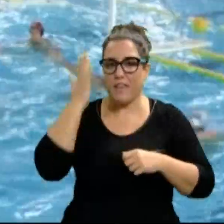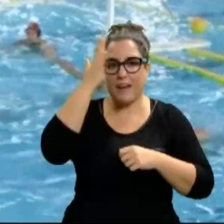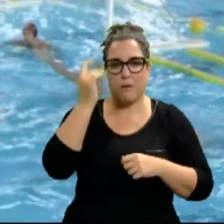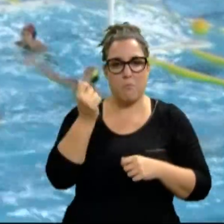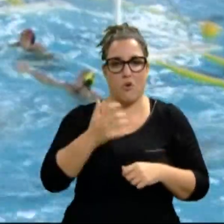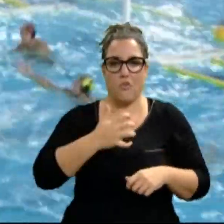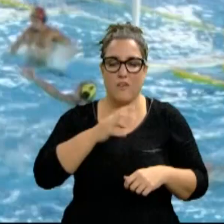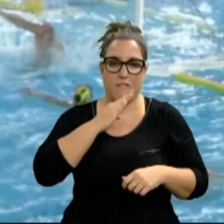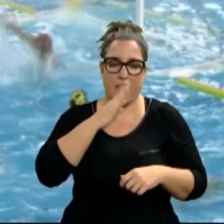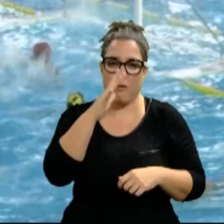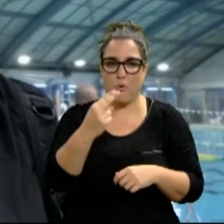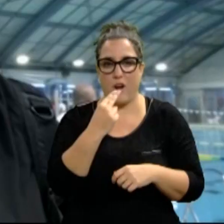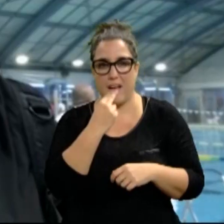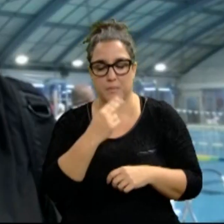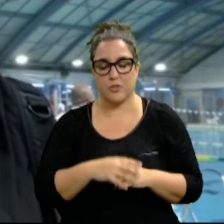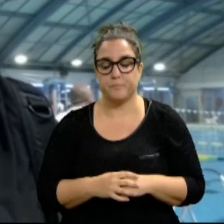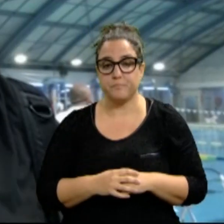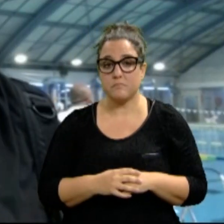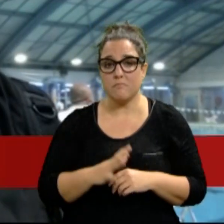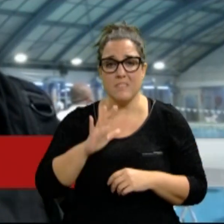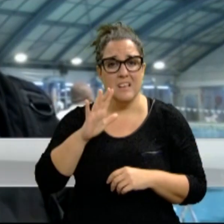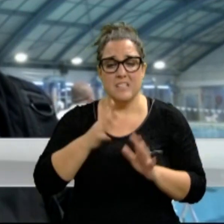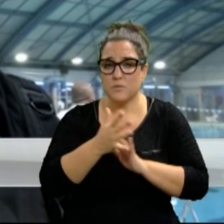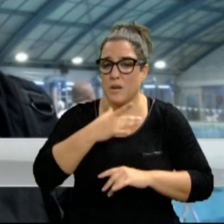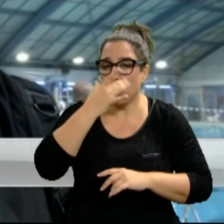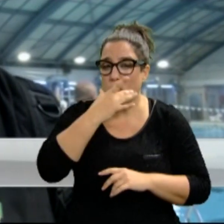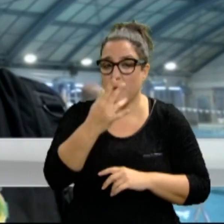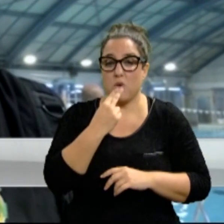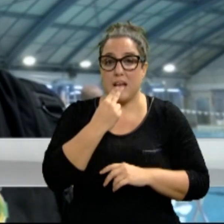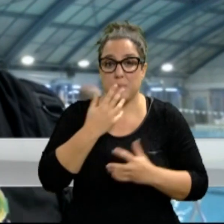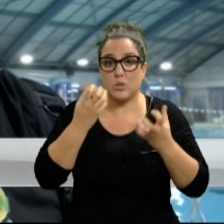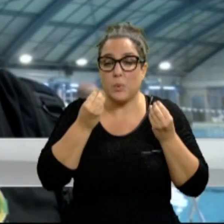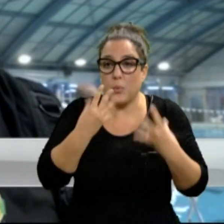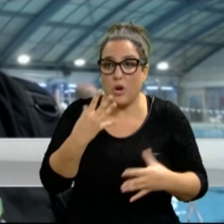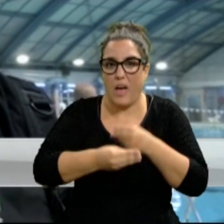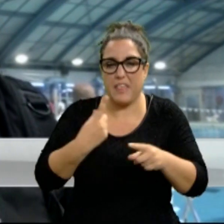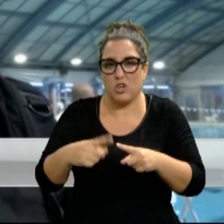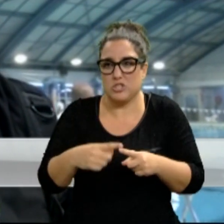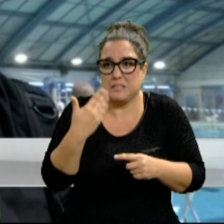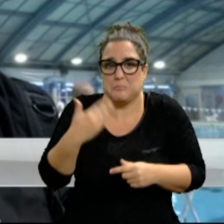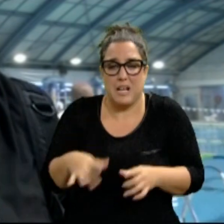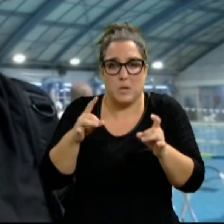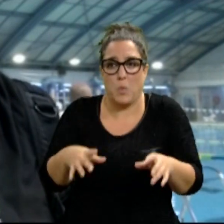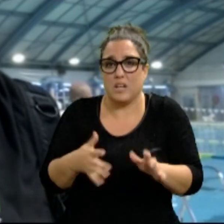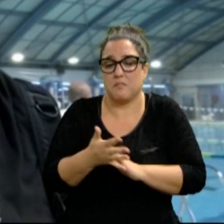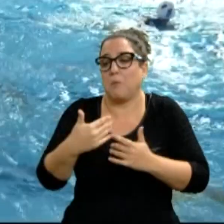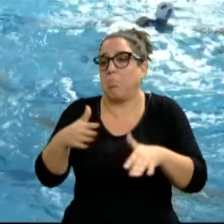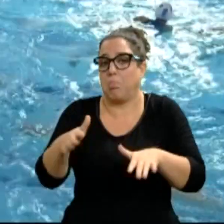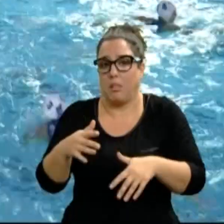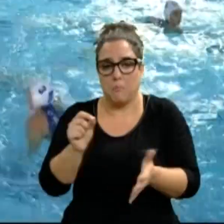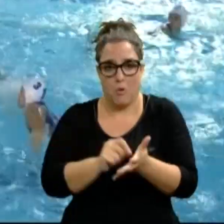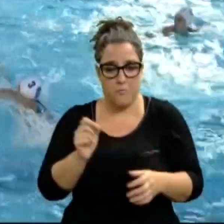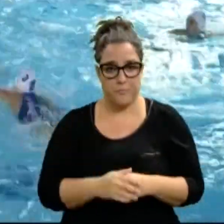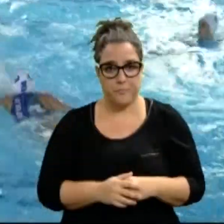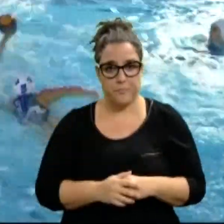durante el encuentro. Es vergüenza que árbitros tan buenos se dediquen a hacer lo que hacen los árbitros malos, quitarse de encima el partido enseguida. Los